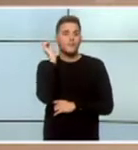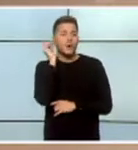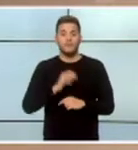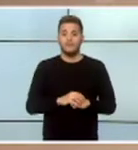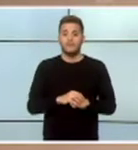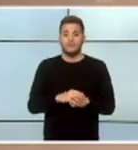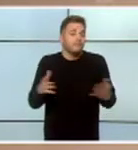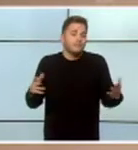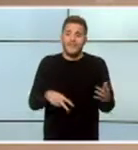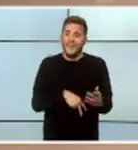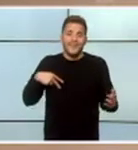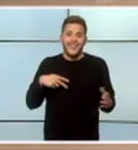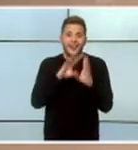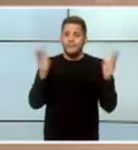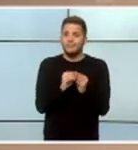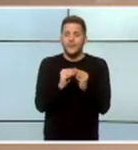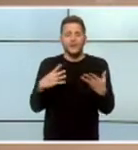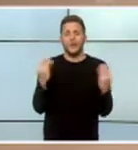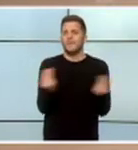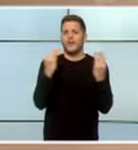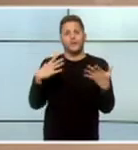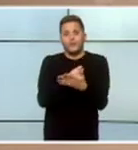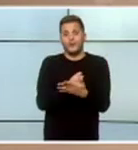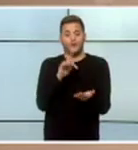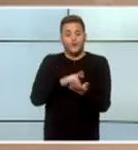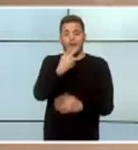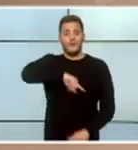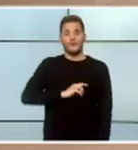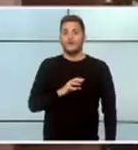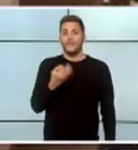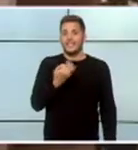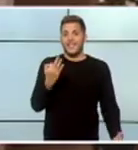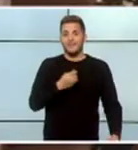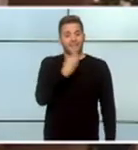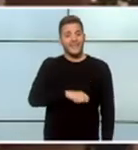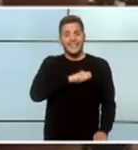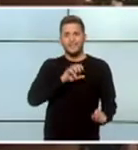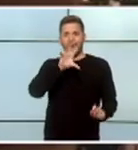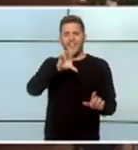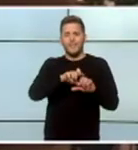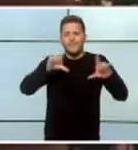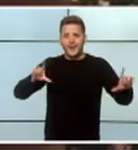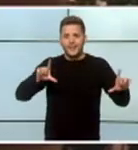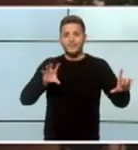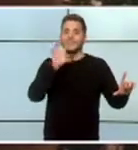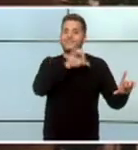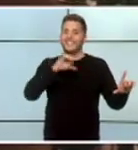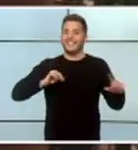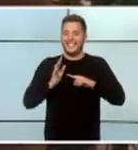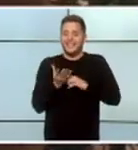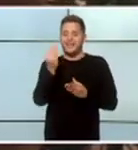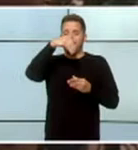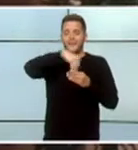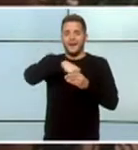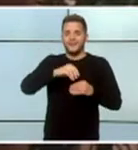...lo mejor en definitiva para todos... ...para lo que somos... ...una región... ...dentro de un país... ...inmensamente grande e